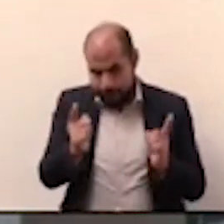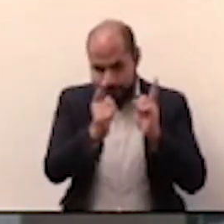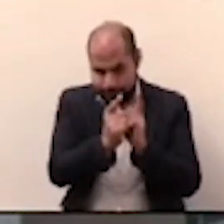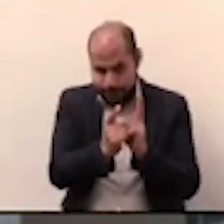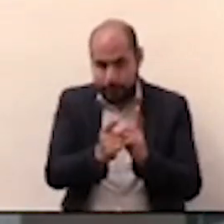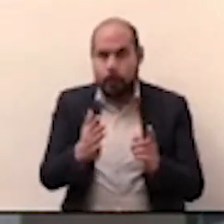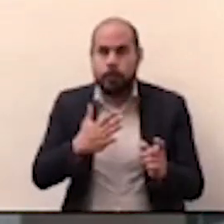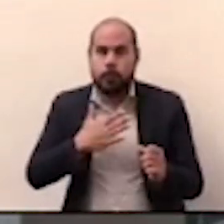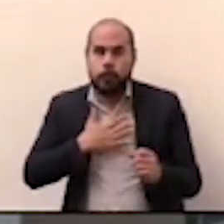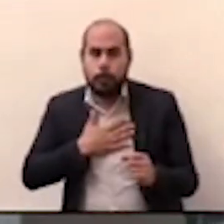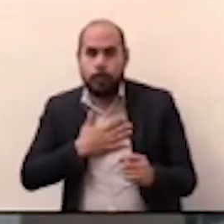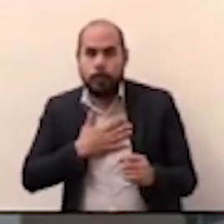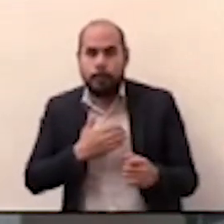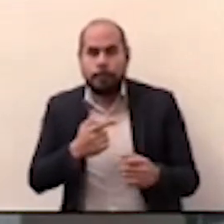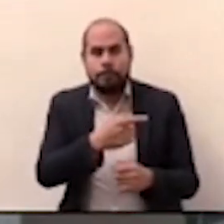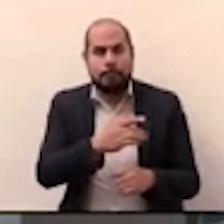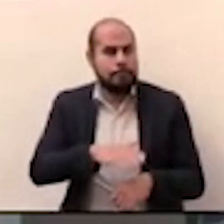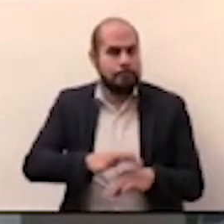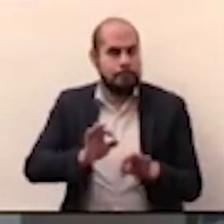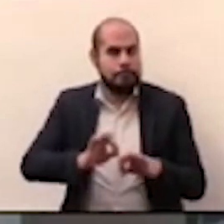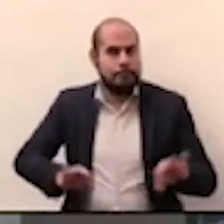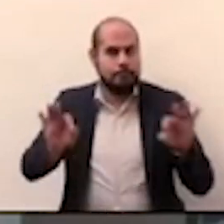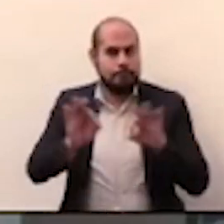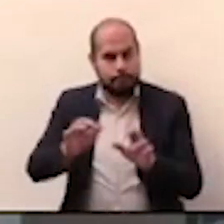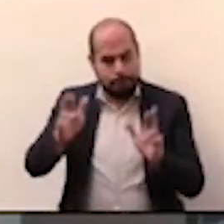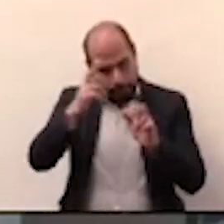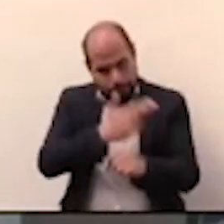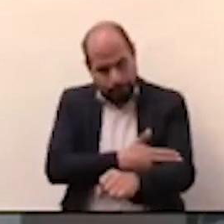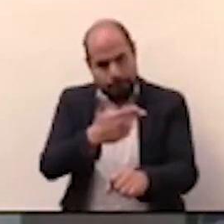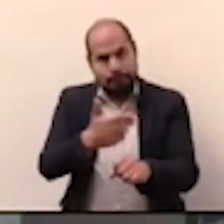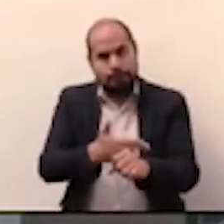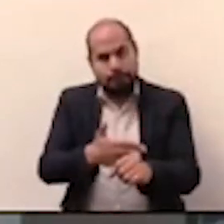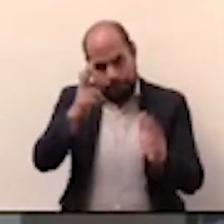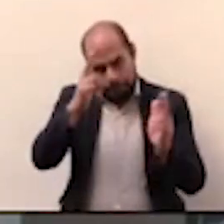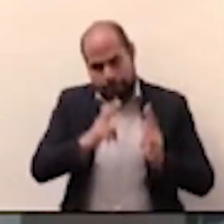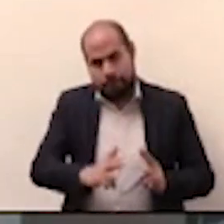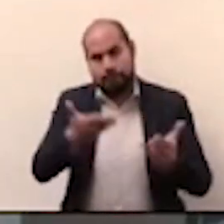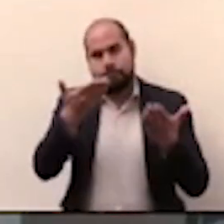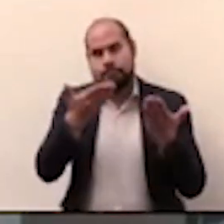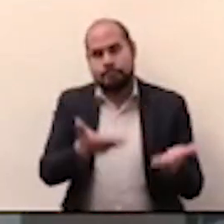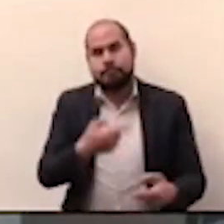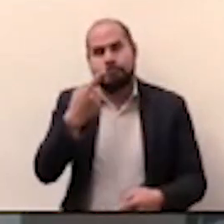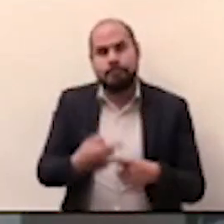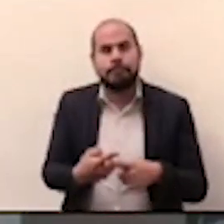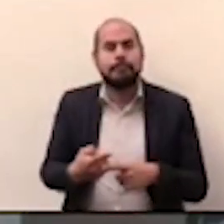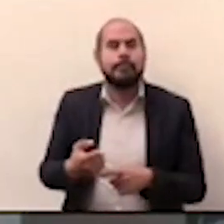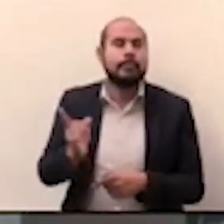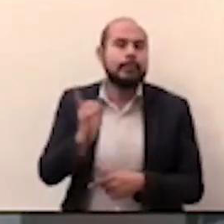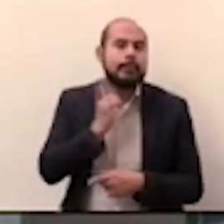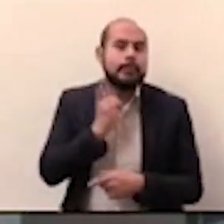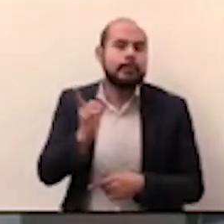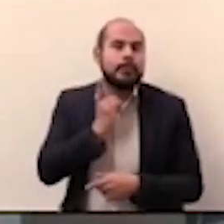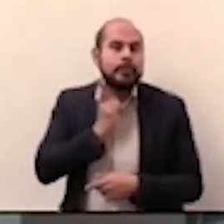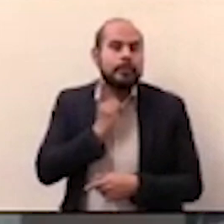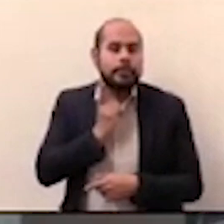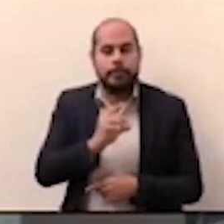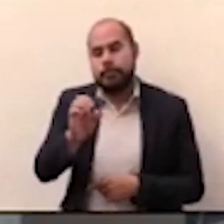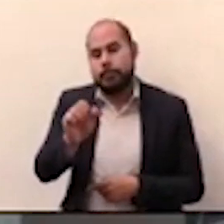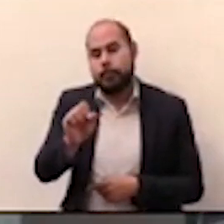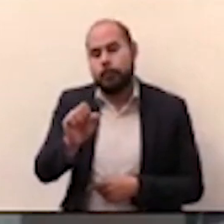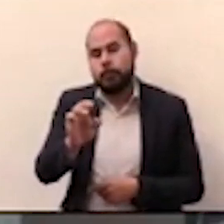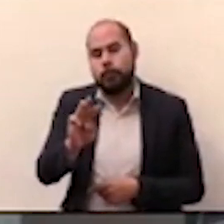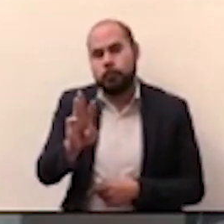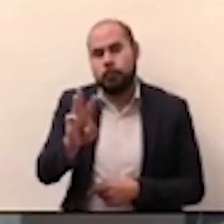un servidor, y sobre todo, honor a quien honor merece, el diputado Osvaldo Jiménez